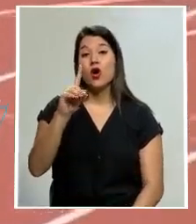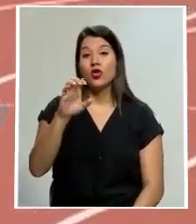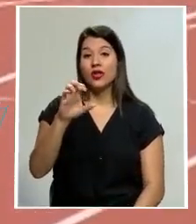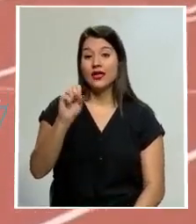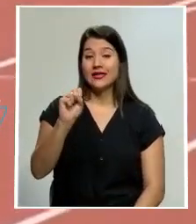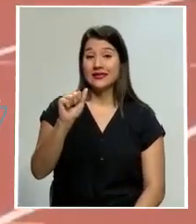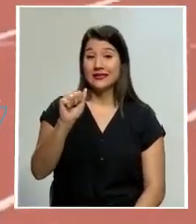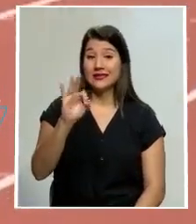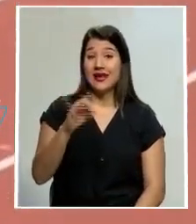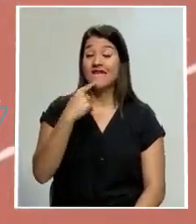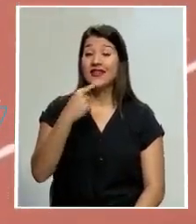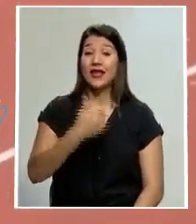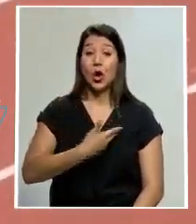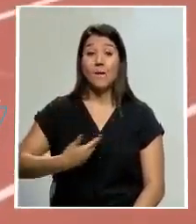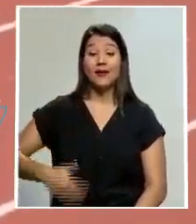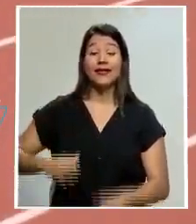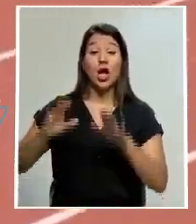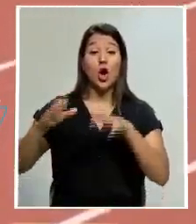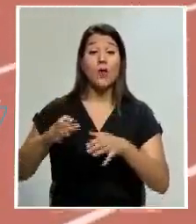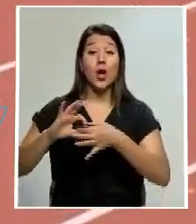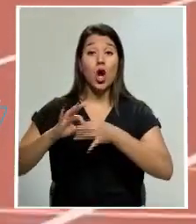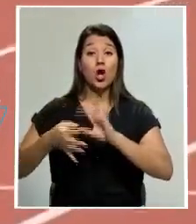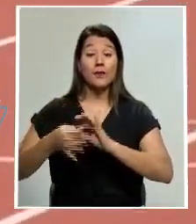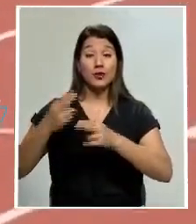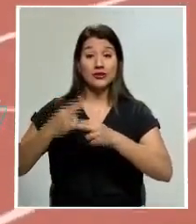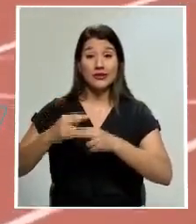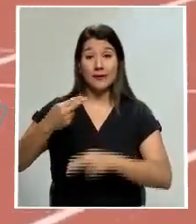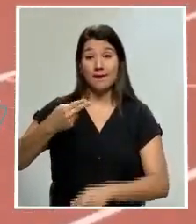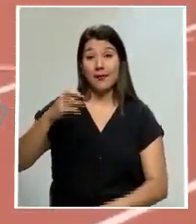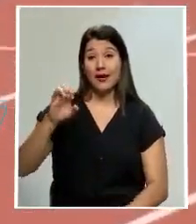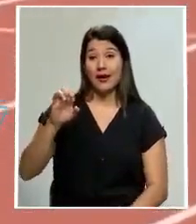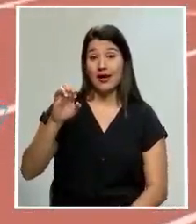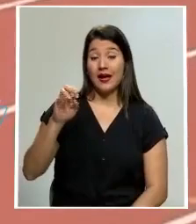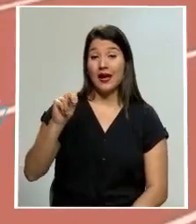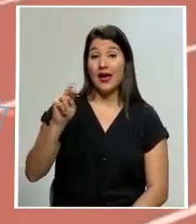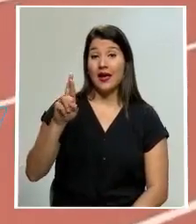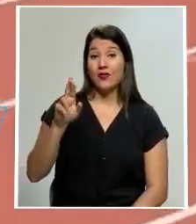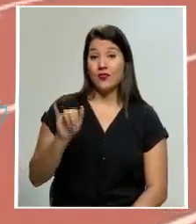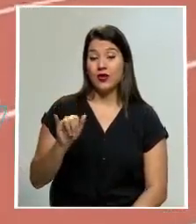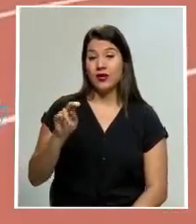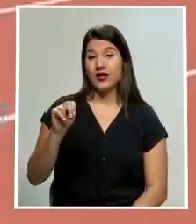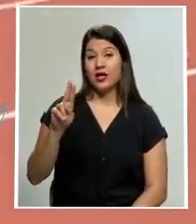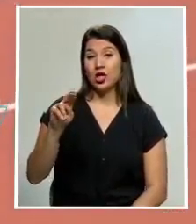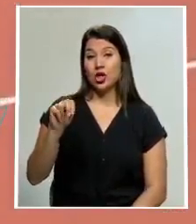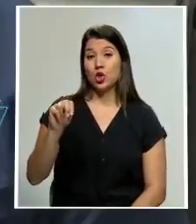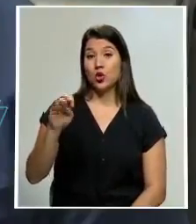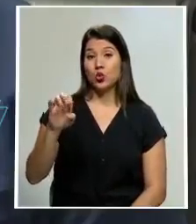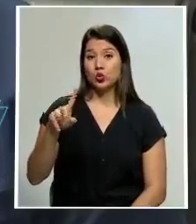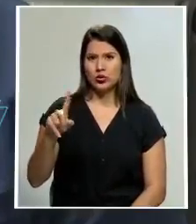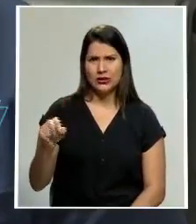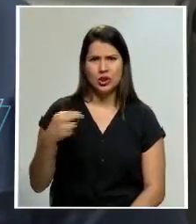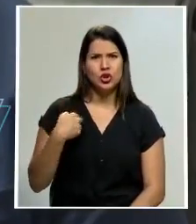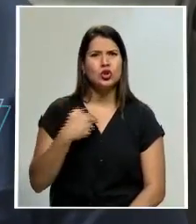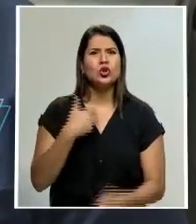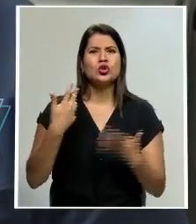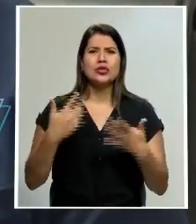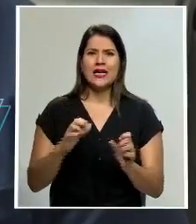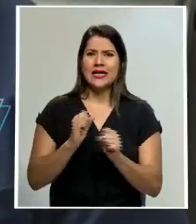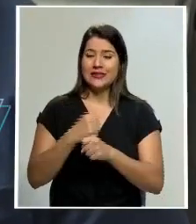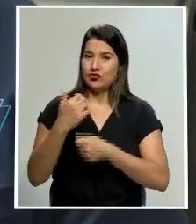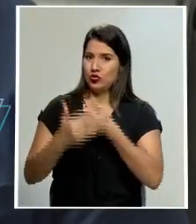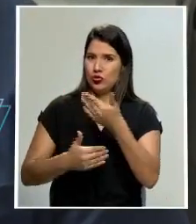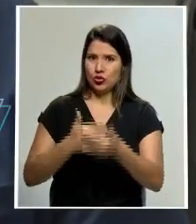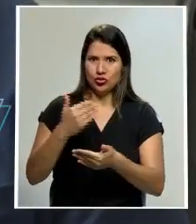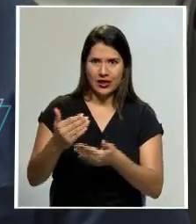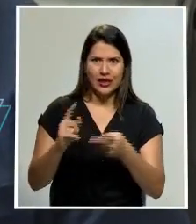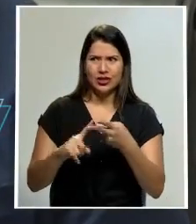aseguró el presidente del Comité Olímpico, Henry Núñez. Hemos hecho todas las gestiones posibles, toda la tramitología que nos han pedido